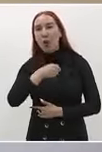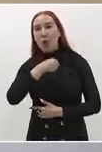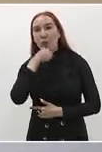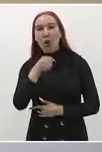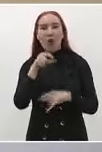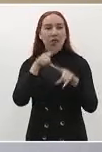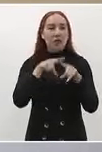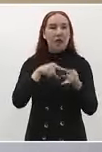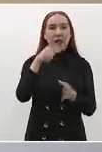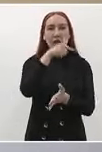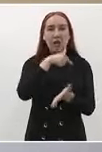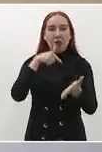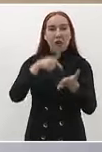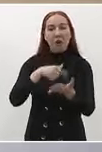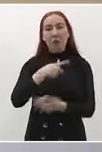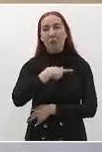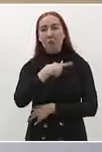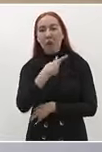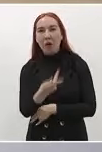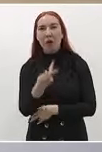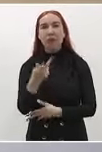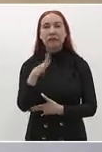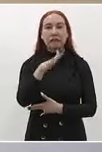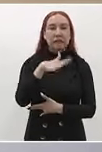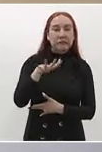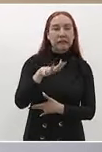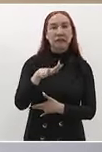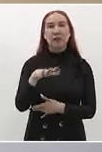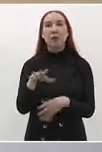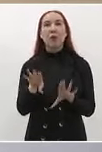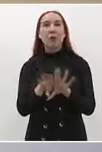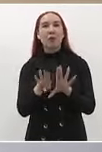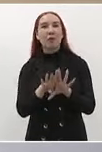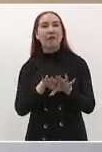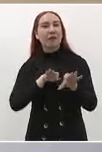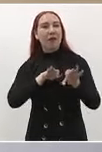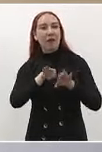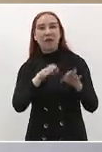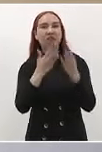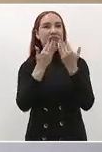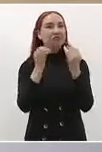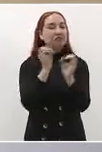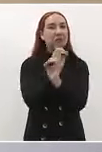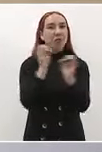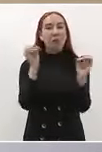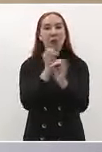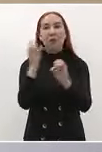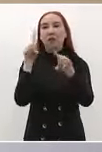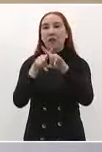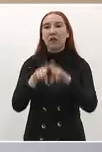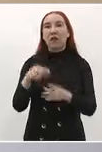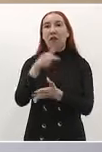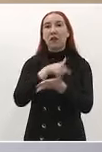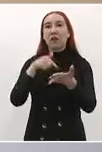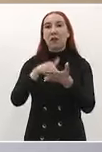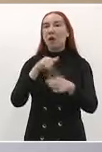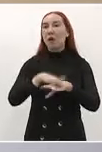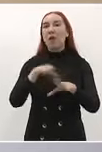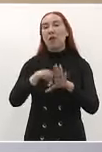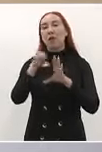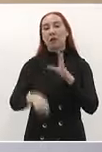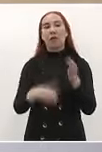cabeceras municipales o trabajando con sus últimas fuerzas en la zafra y en la agricultura para